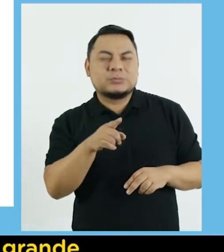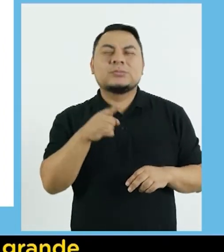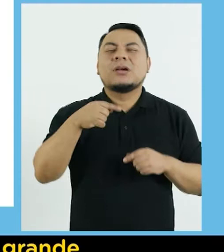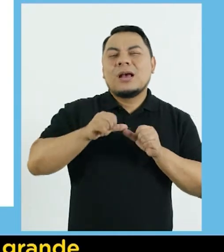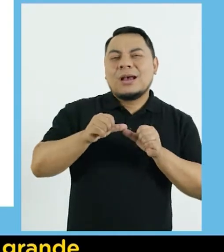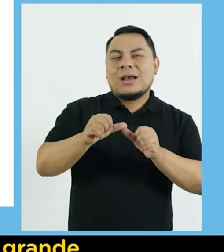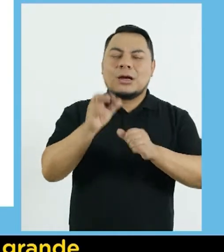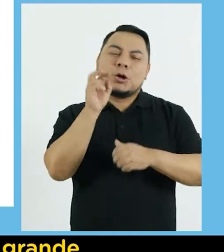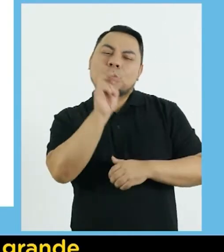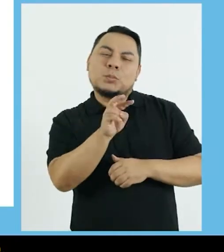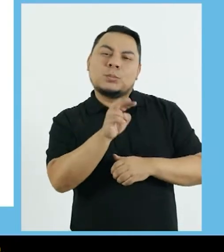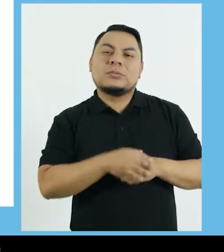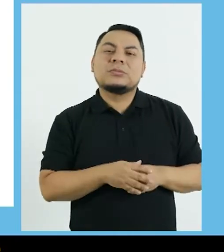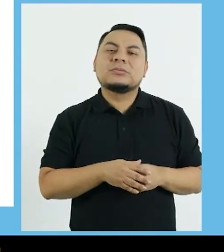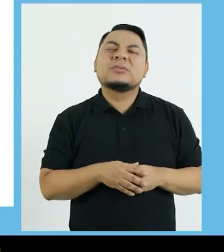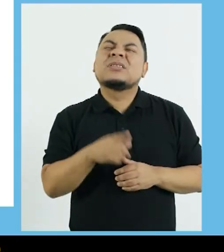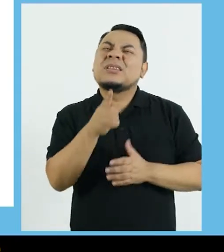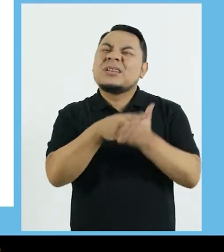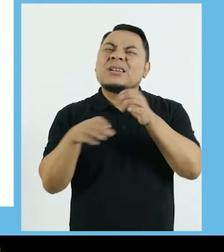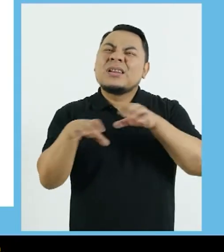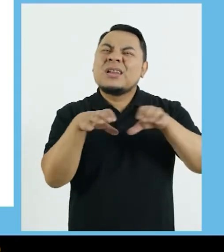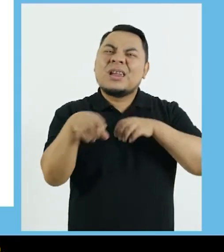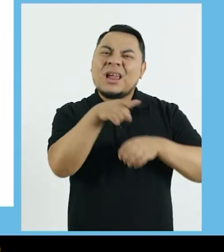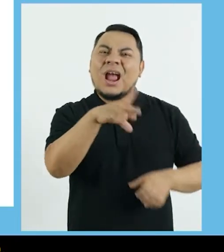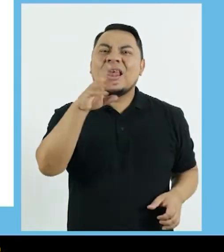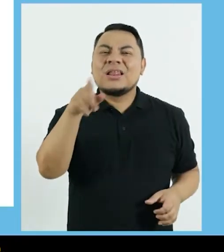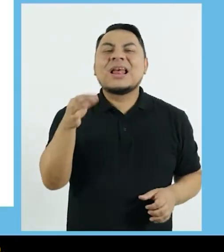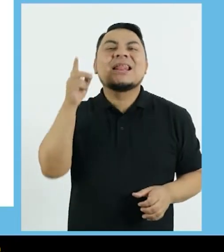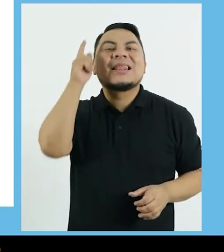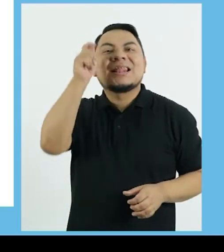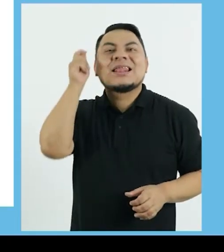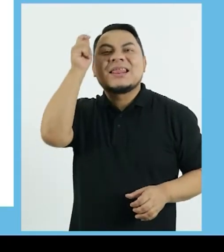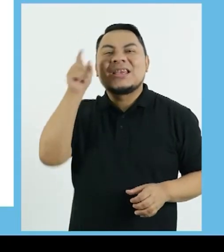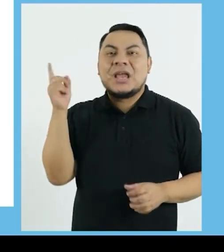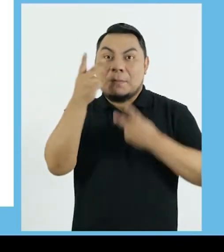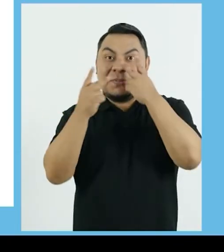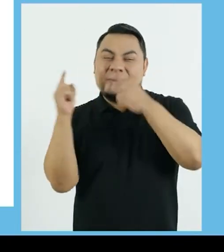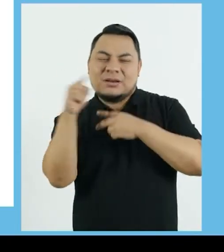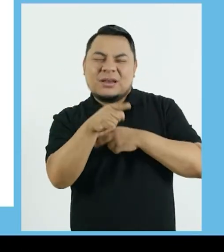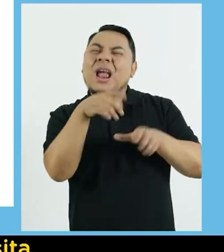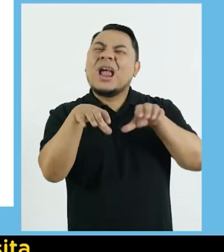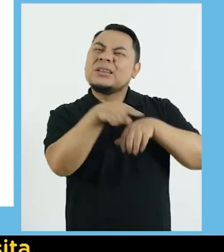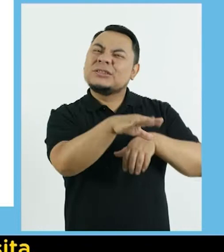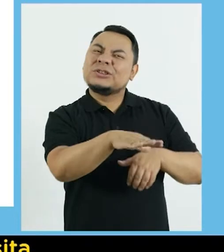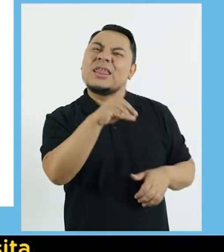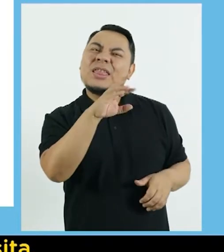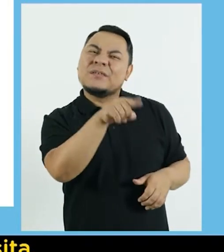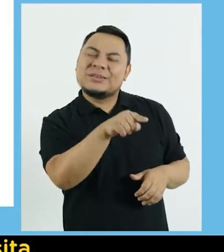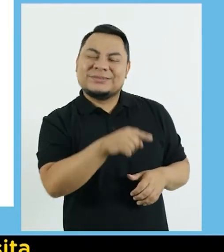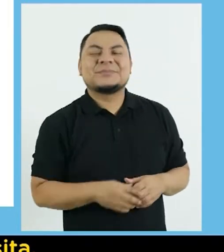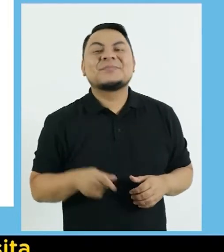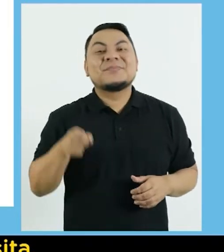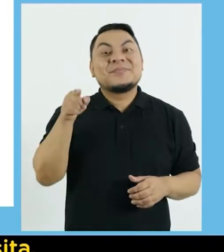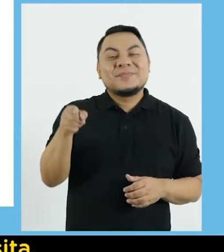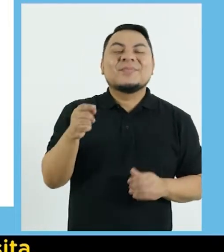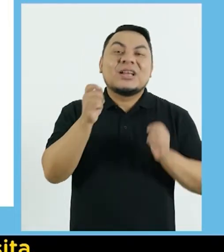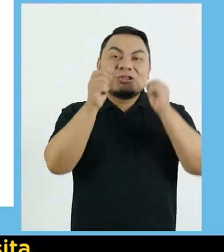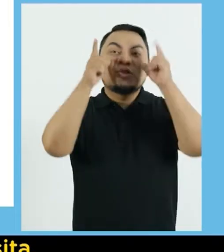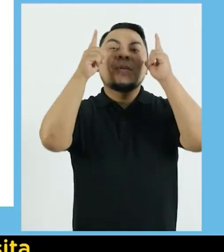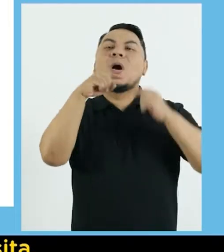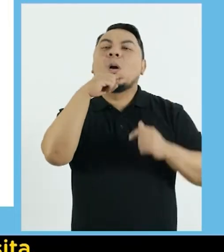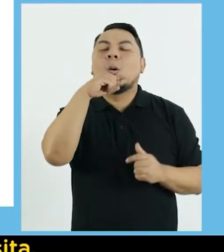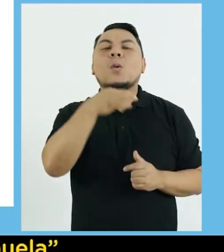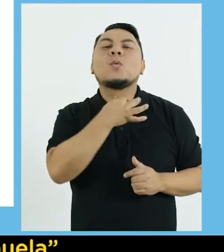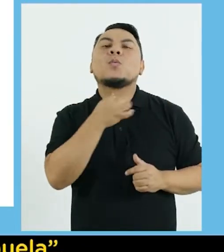la sala más grande Y estuvo mirándolo un buen rato ¿Qué hace David? Dijo la tía Camila que estaba de